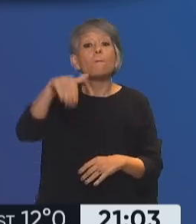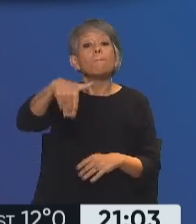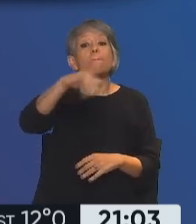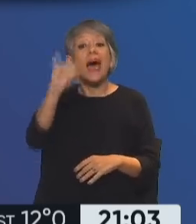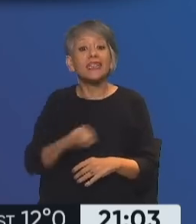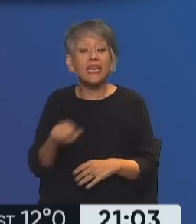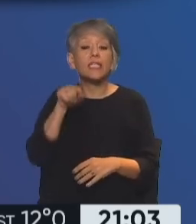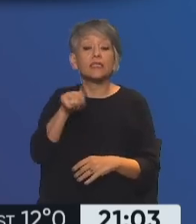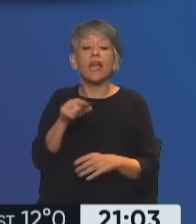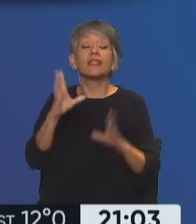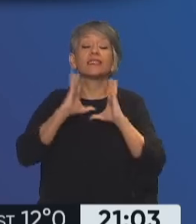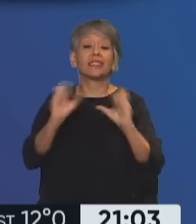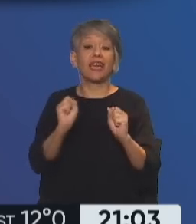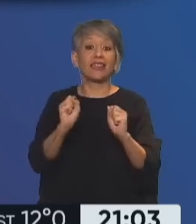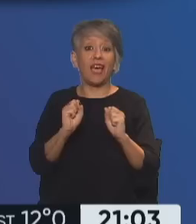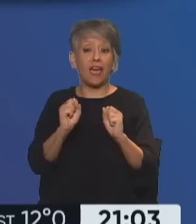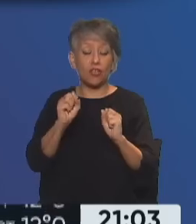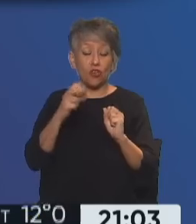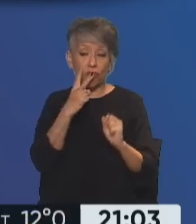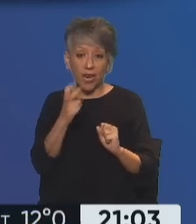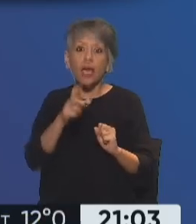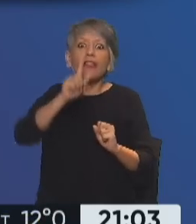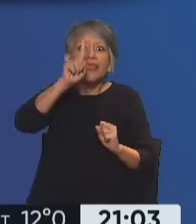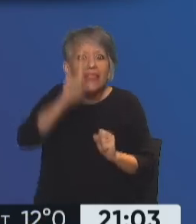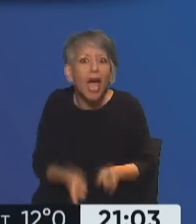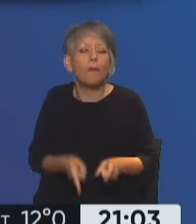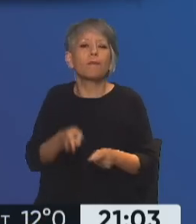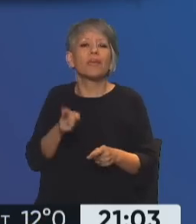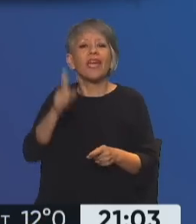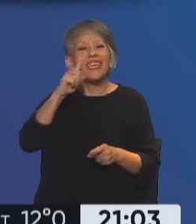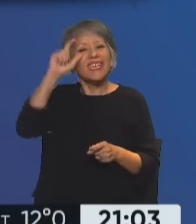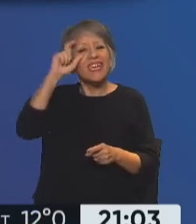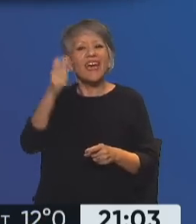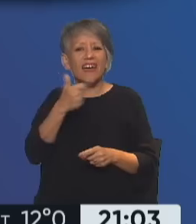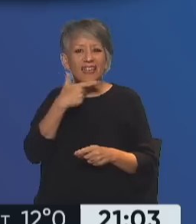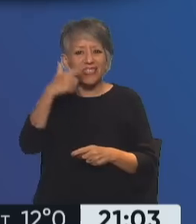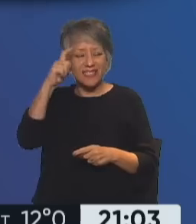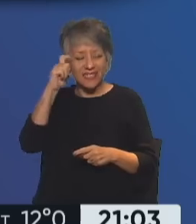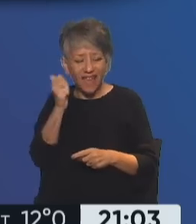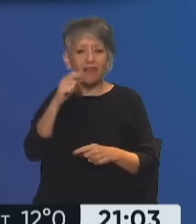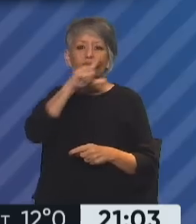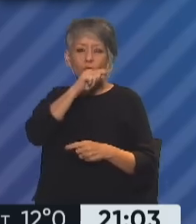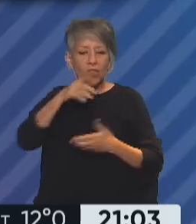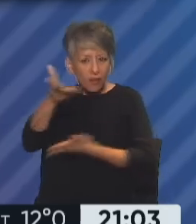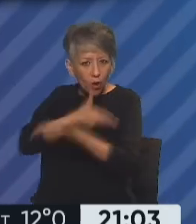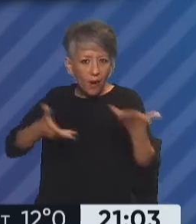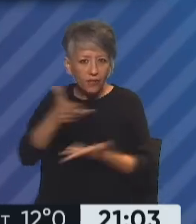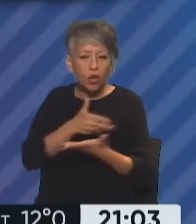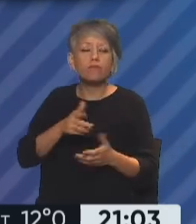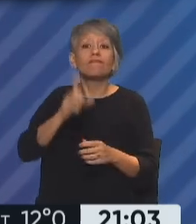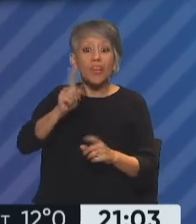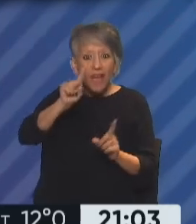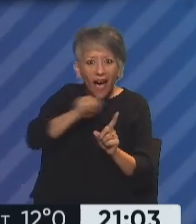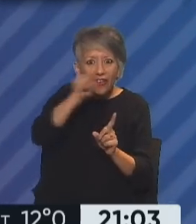secretario de Energía, que también compartió la publicación de IESA, comparto el comunicado, arroba la empresa, los